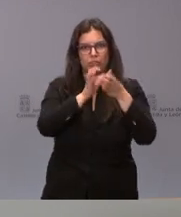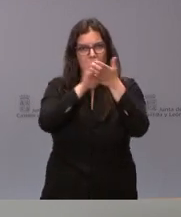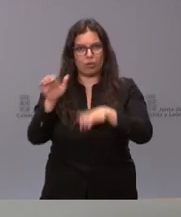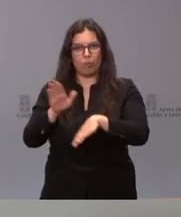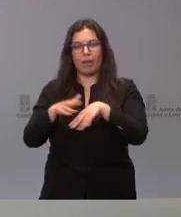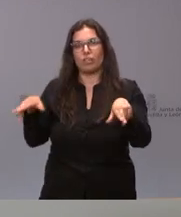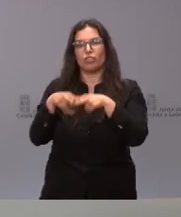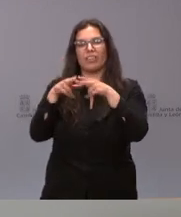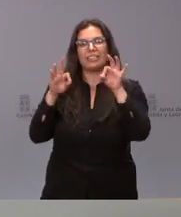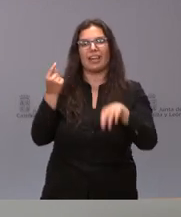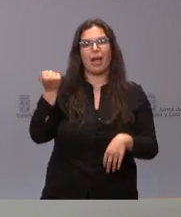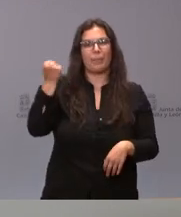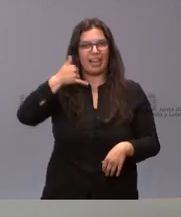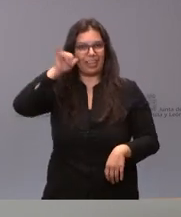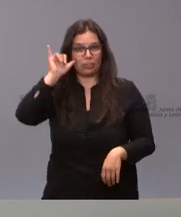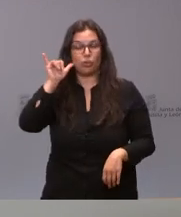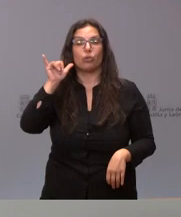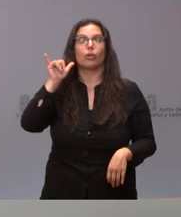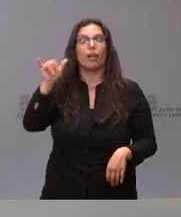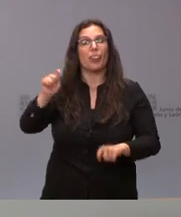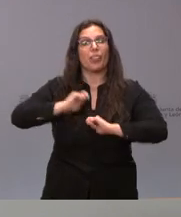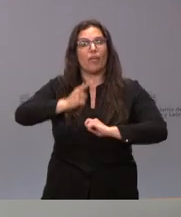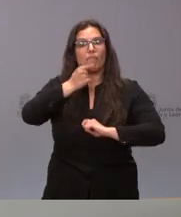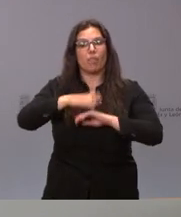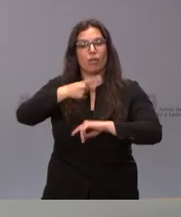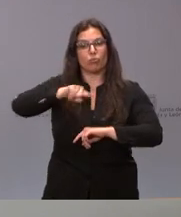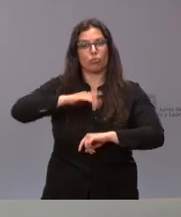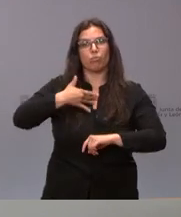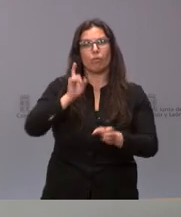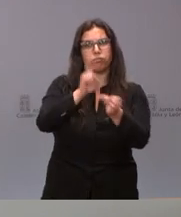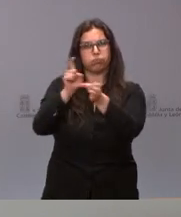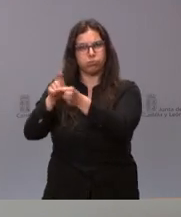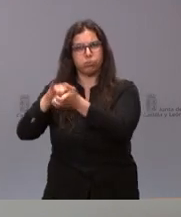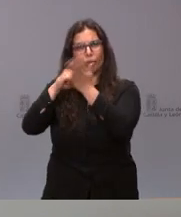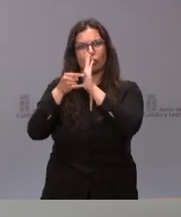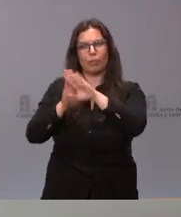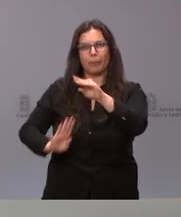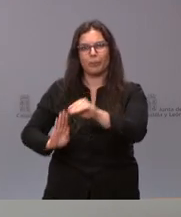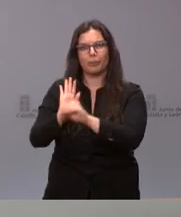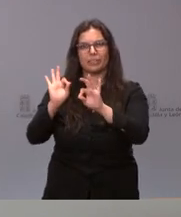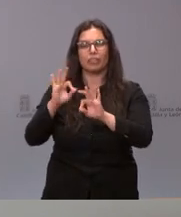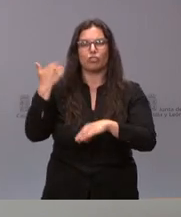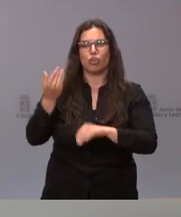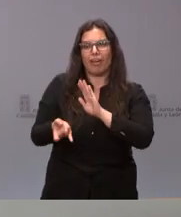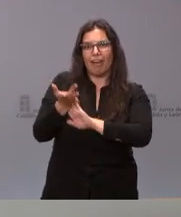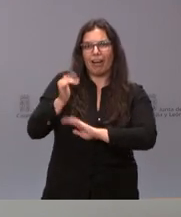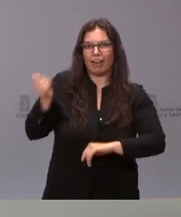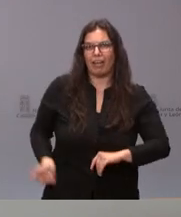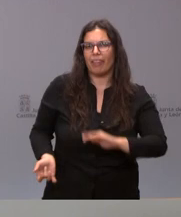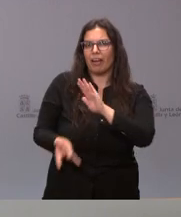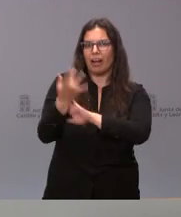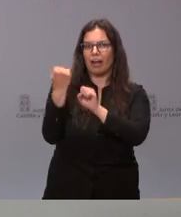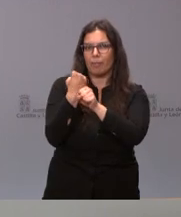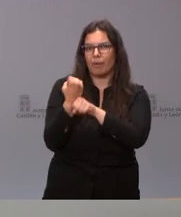esta sociedad de capital riesgo y que nos va a permitir participar en proyectos de inversión en Soria que generen empleo, generen riqueza, que generen